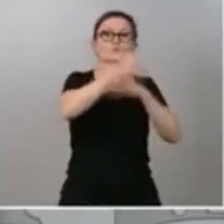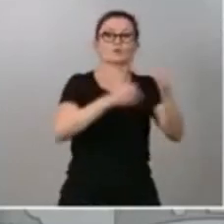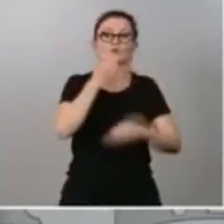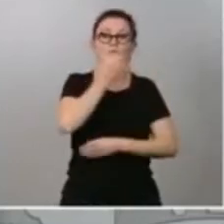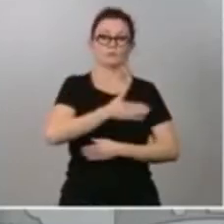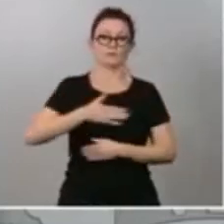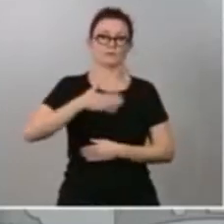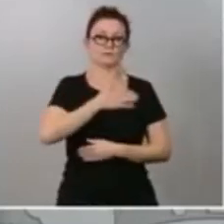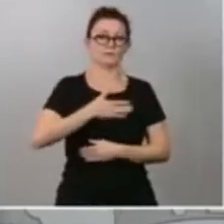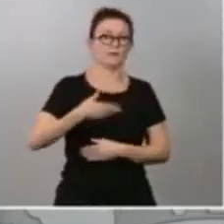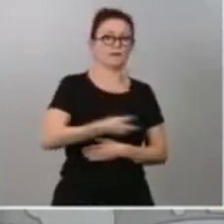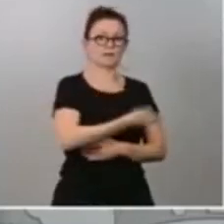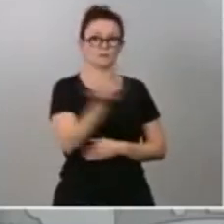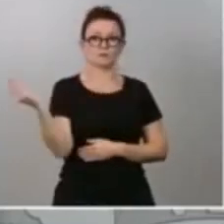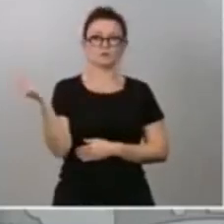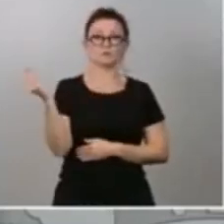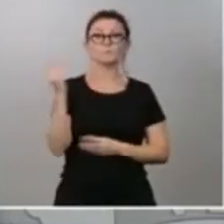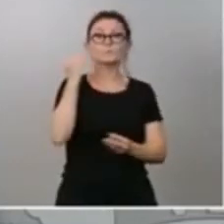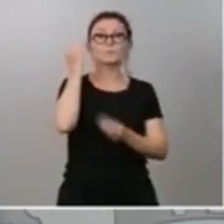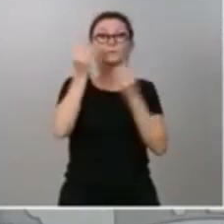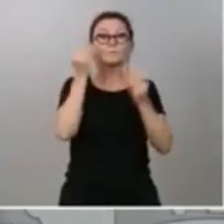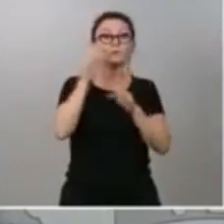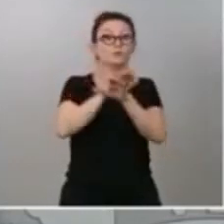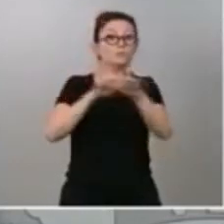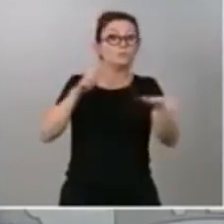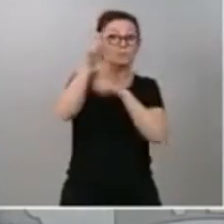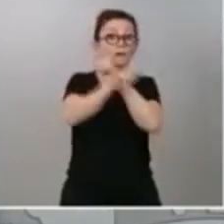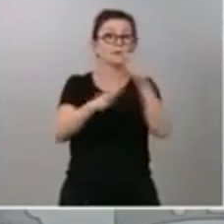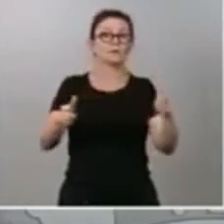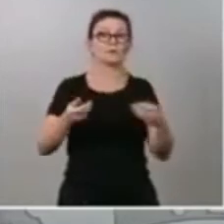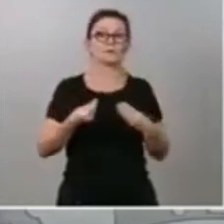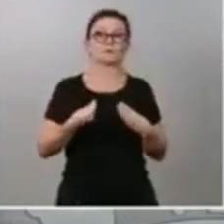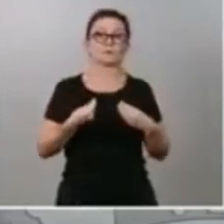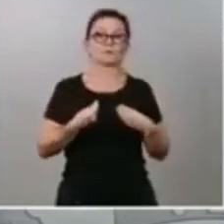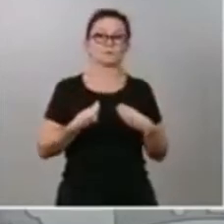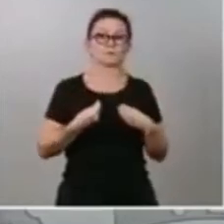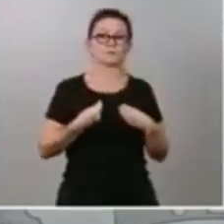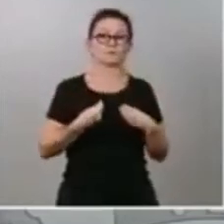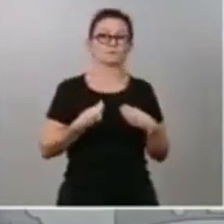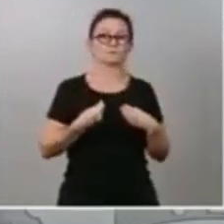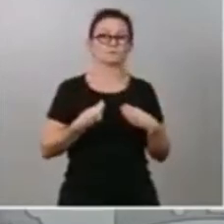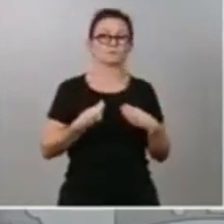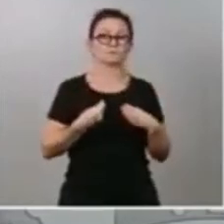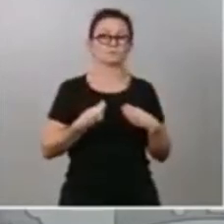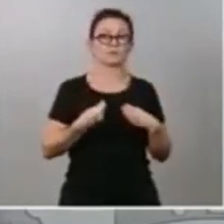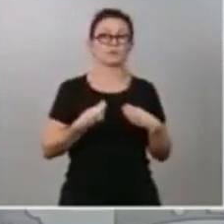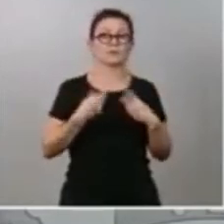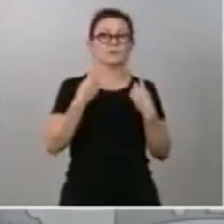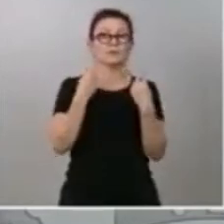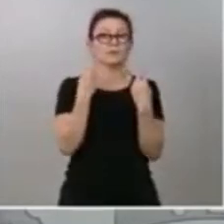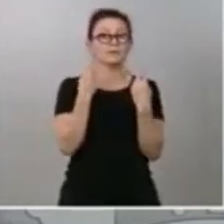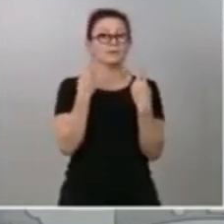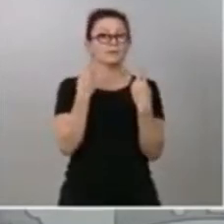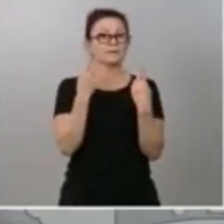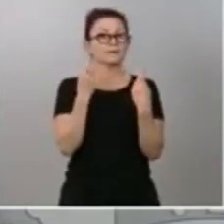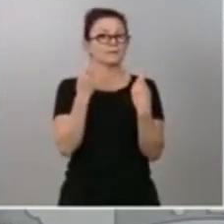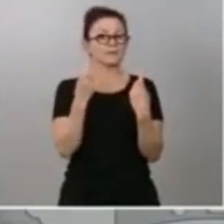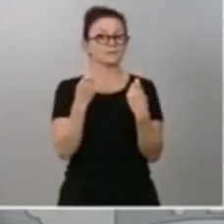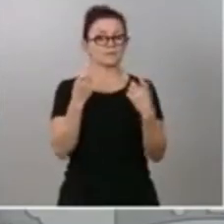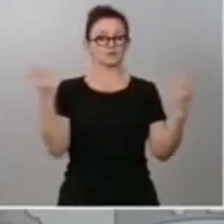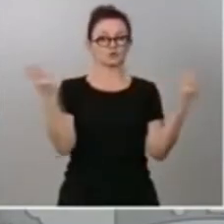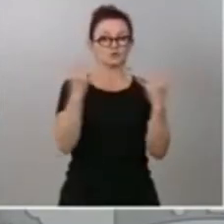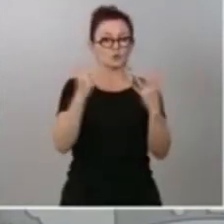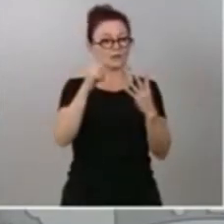Creo que una gran mayoría de los ciudadanos puede reconocerse en la necesidad y urgencia de estas cuatro grandes